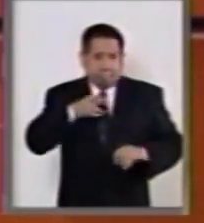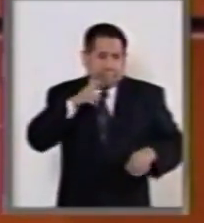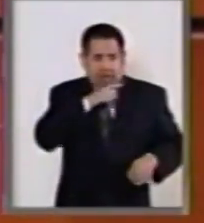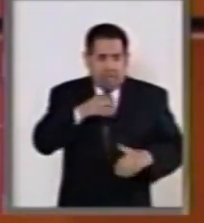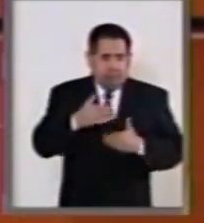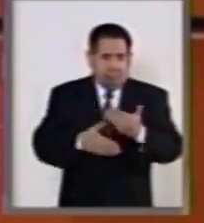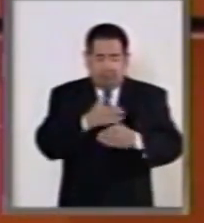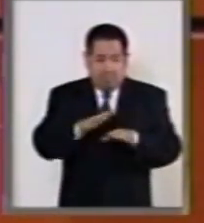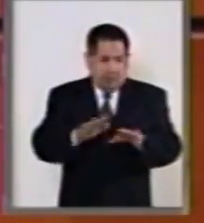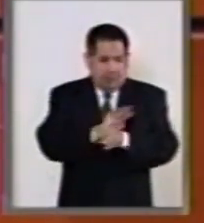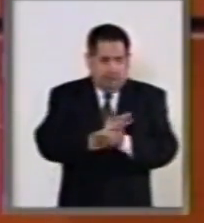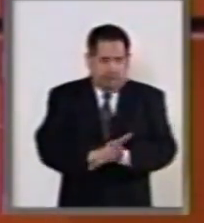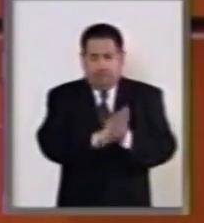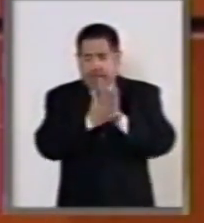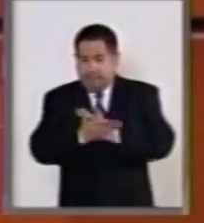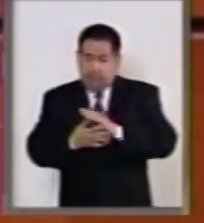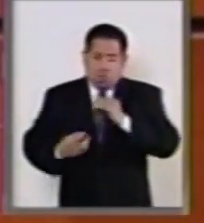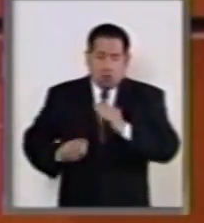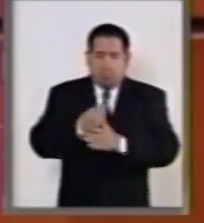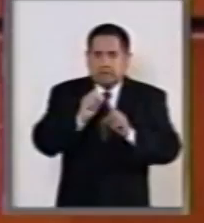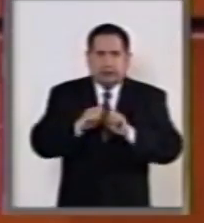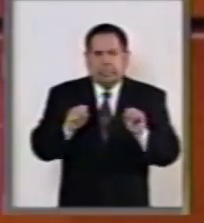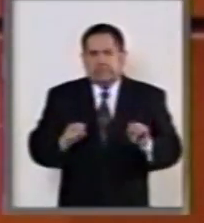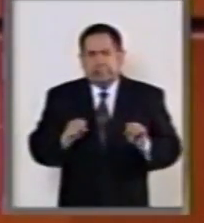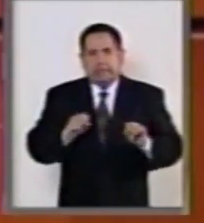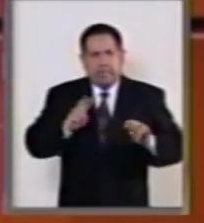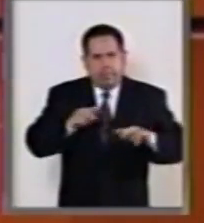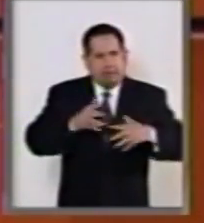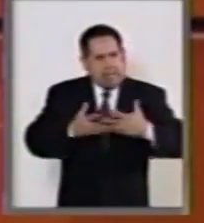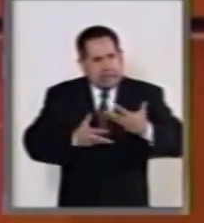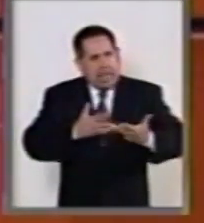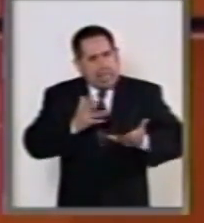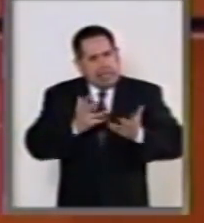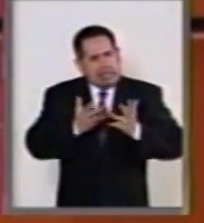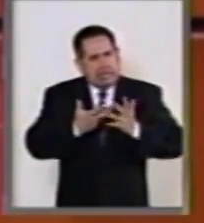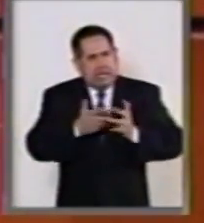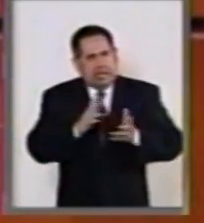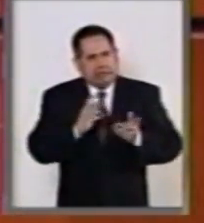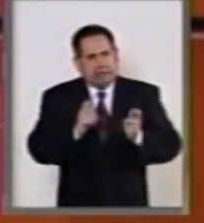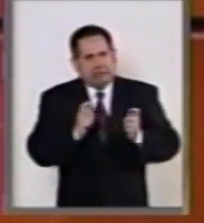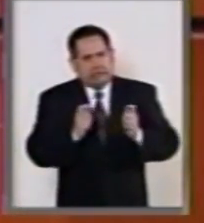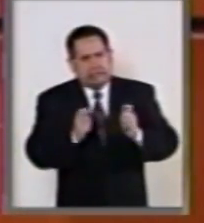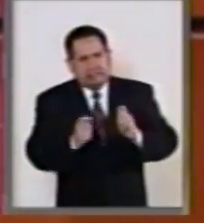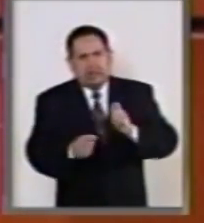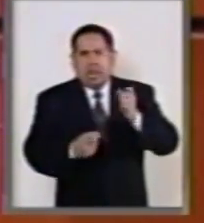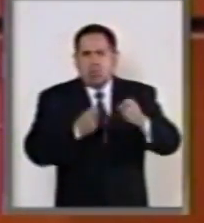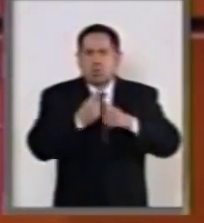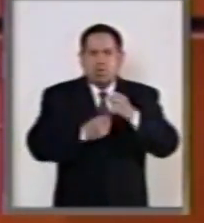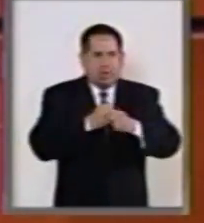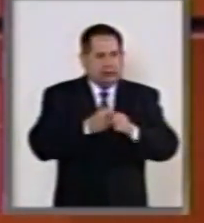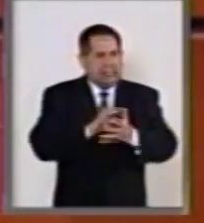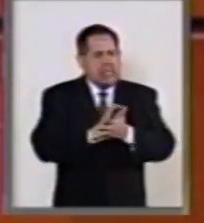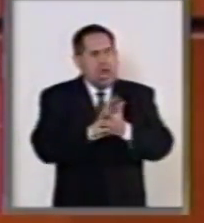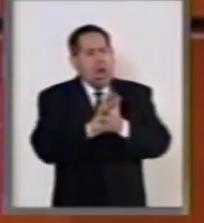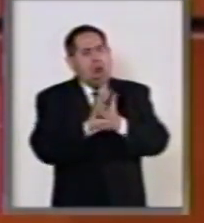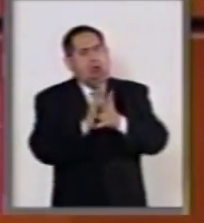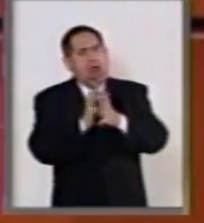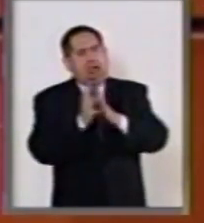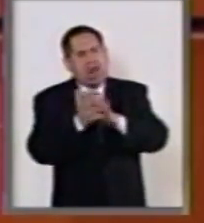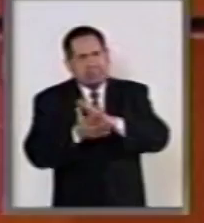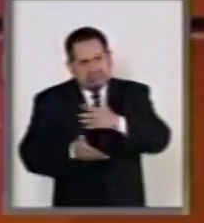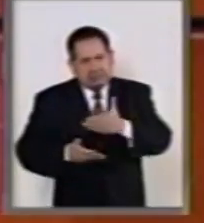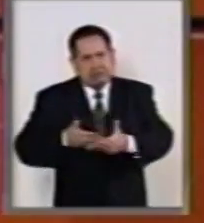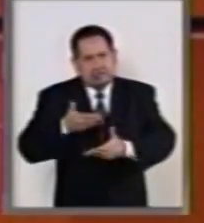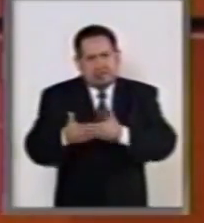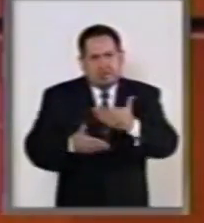de facto al nuevo sistema. Vamos a tener que convivir algunos años todavía en esta